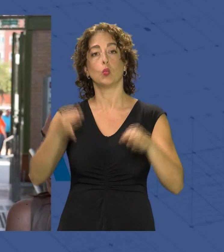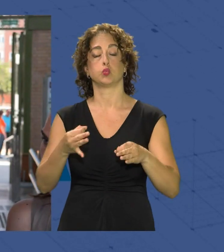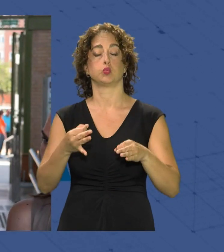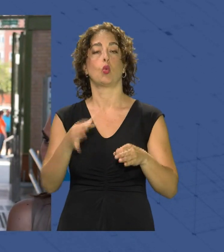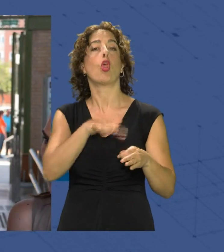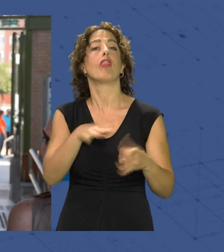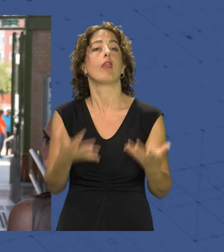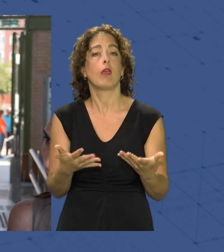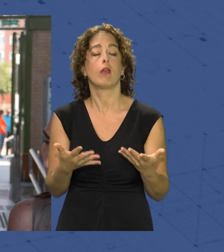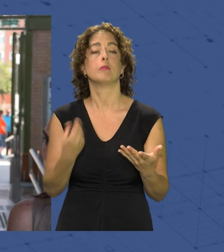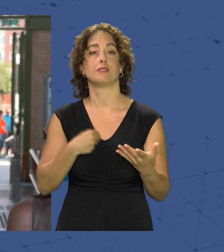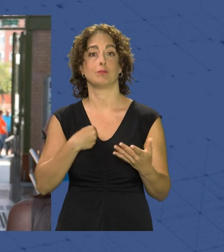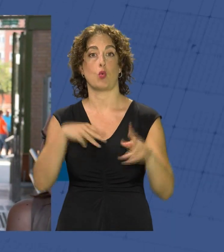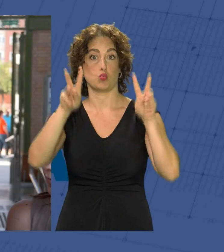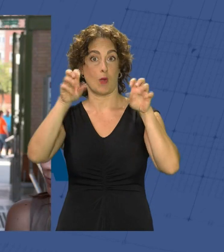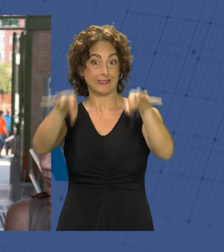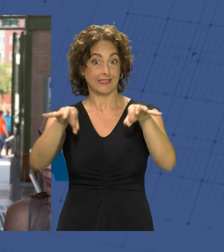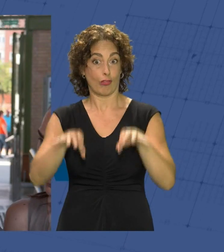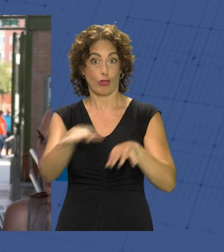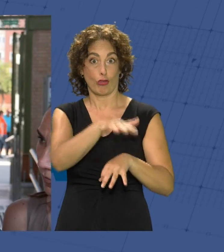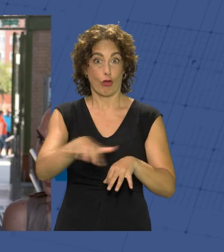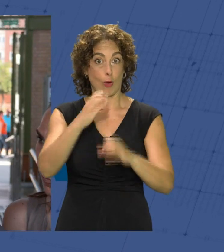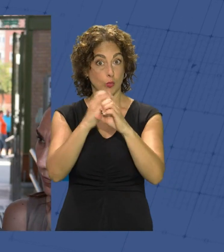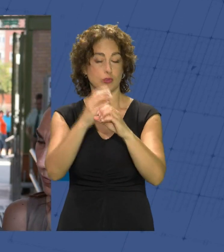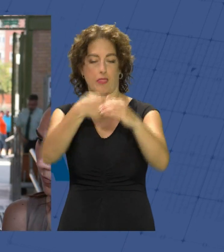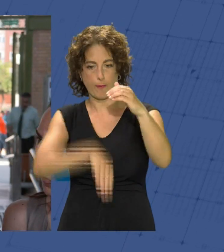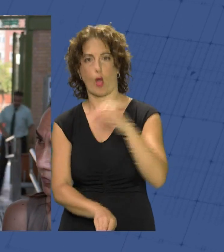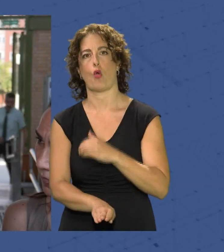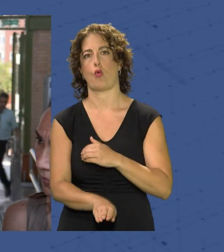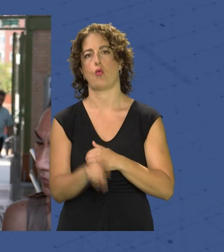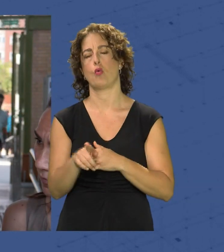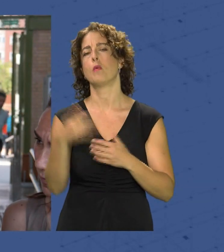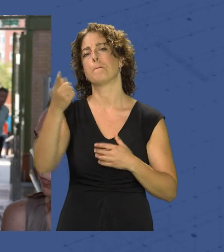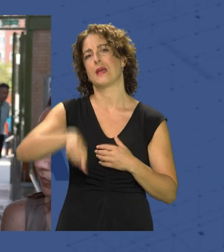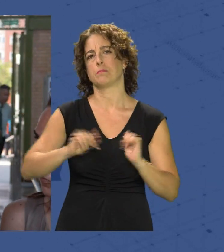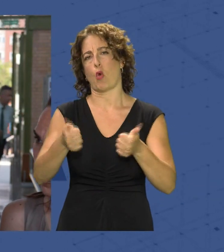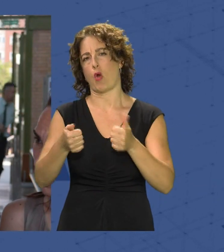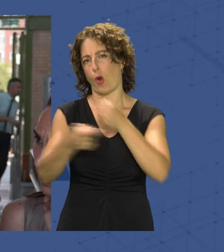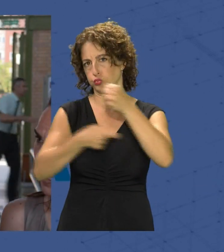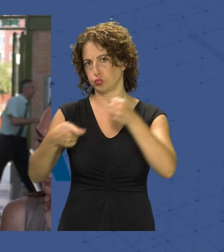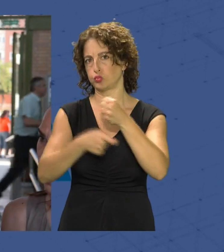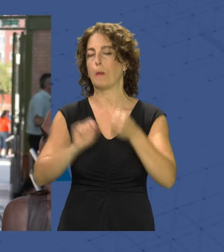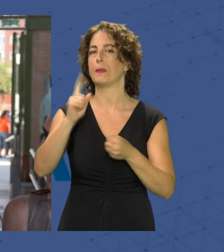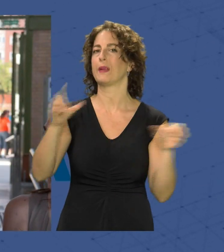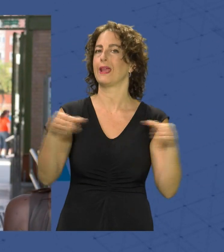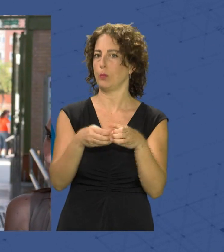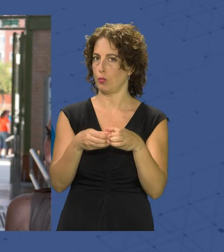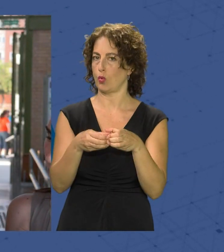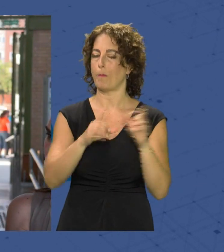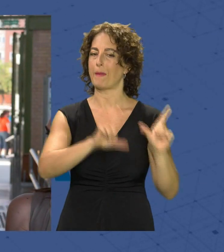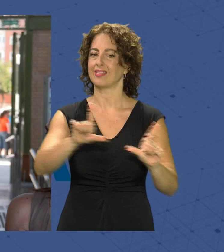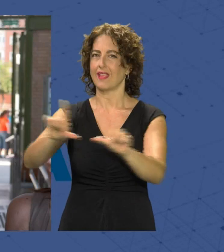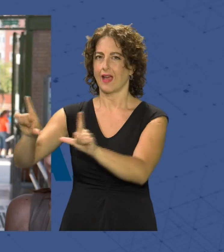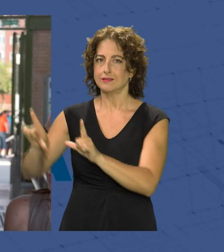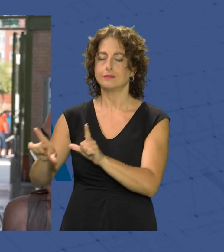perdón, justo debajo de la nueva estación de autobuses. Esto será en el mes de agosto donde habrá un primer equipo de pantallas